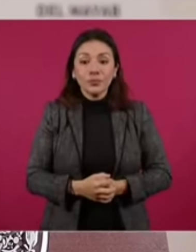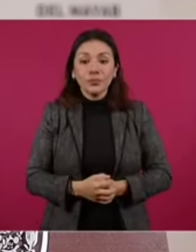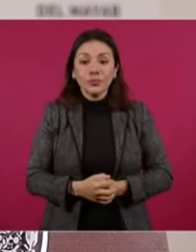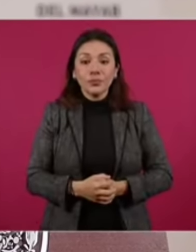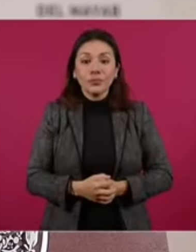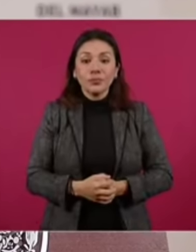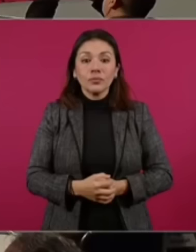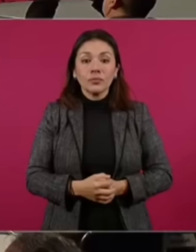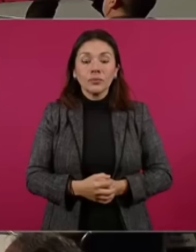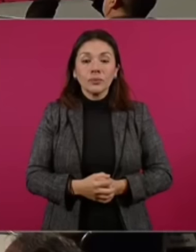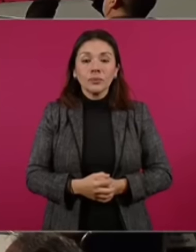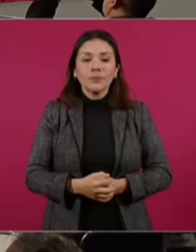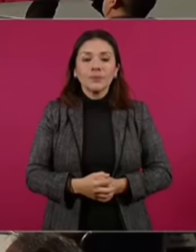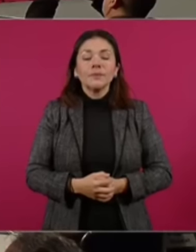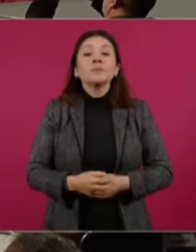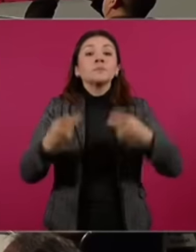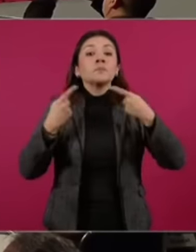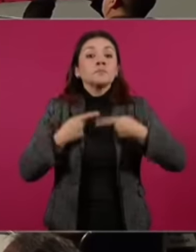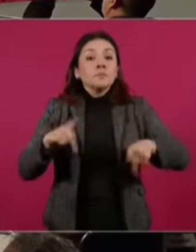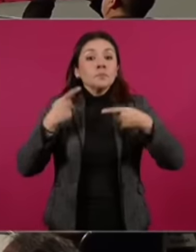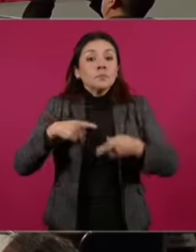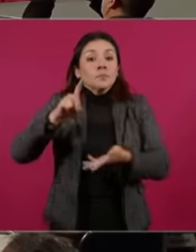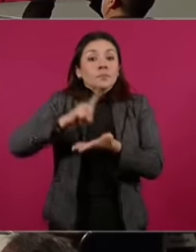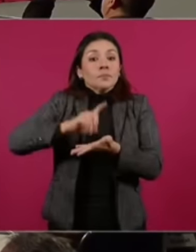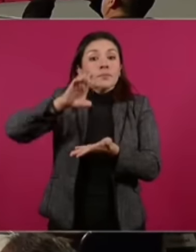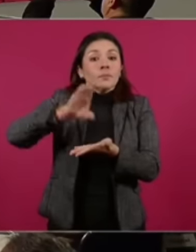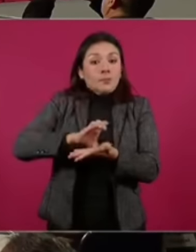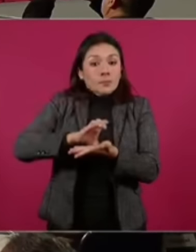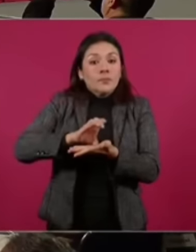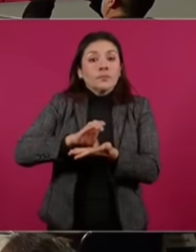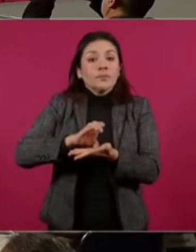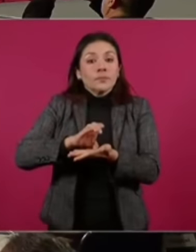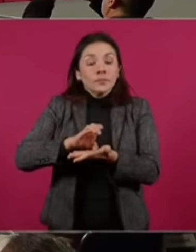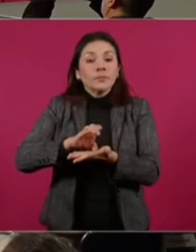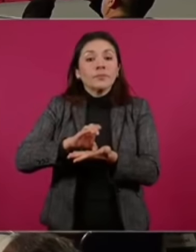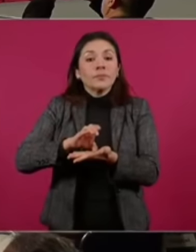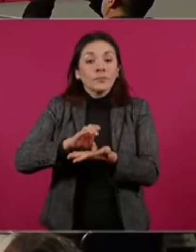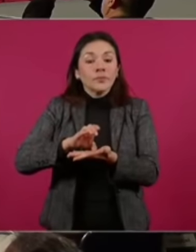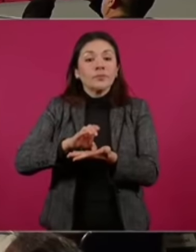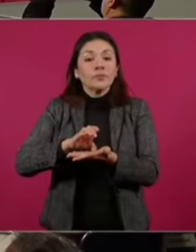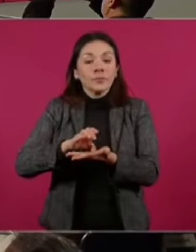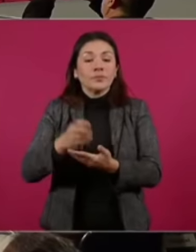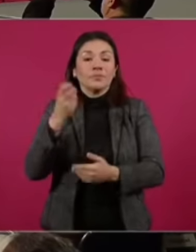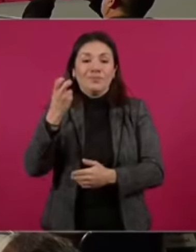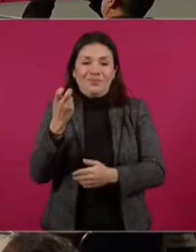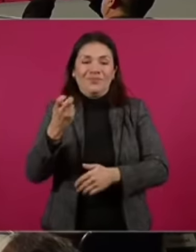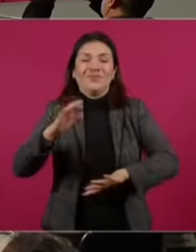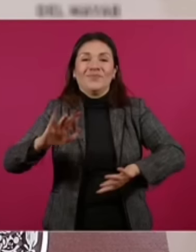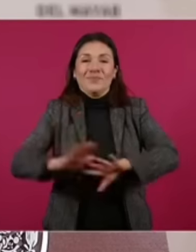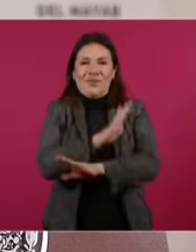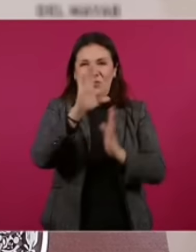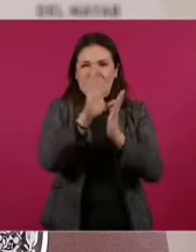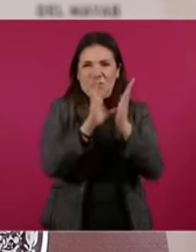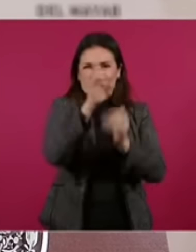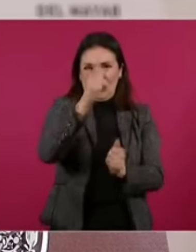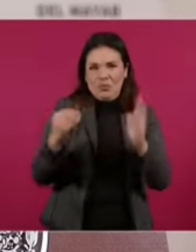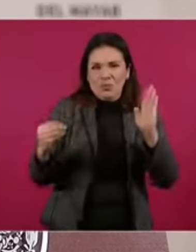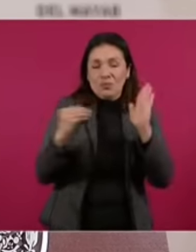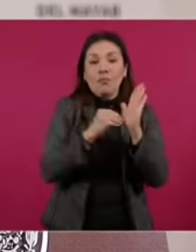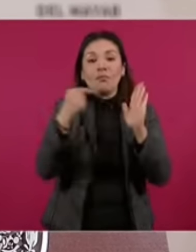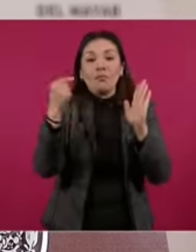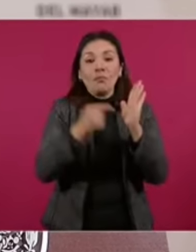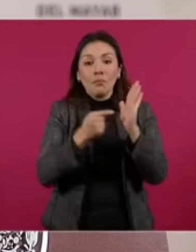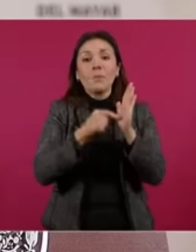En el caso de las personas con discapacidad, es en esta reforma constitucional, que también